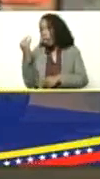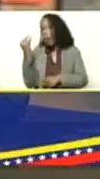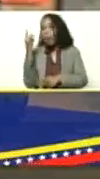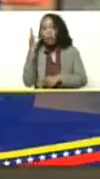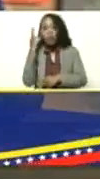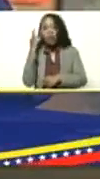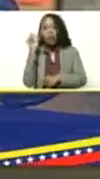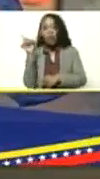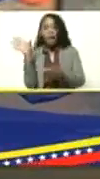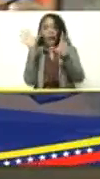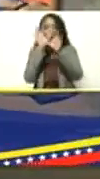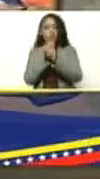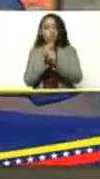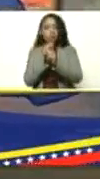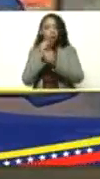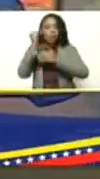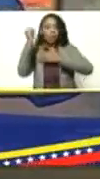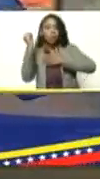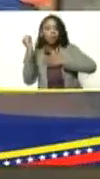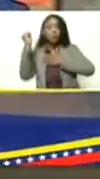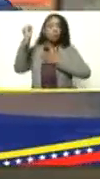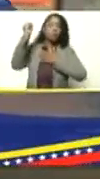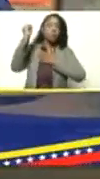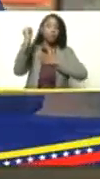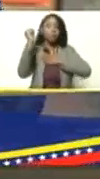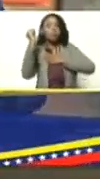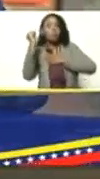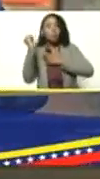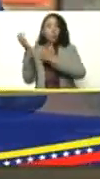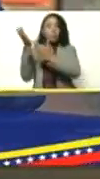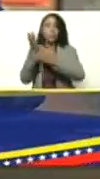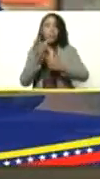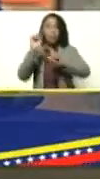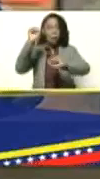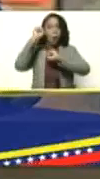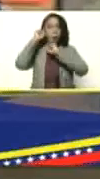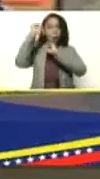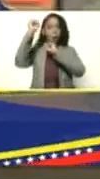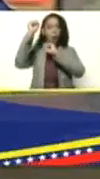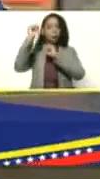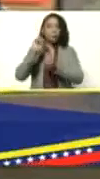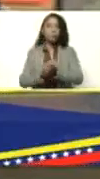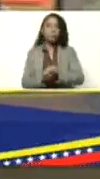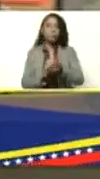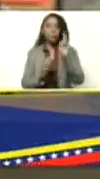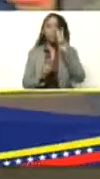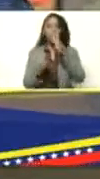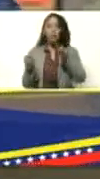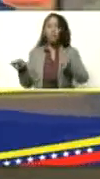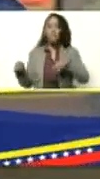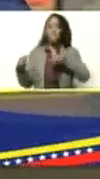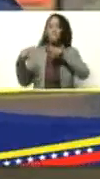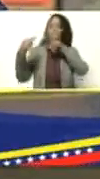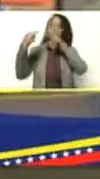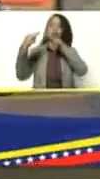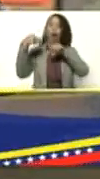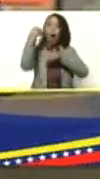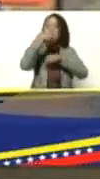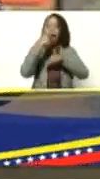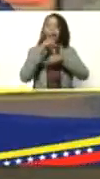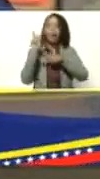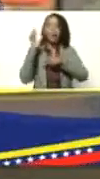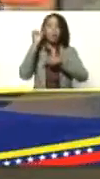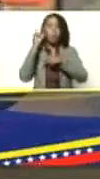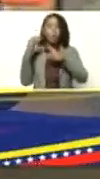y en la noche cuando hubo el baile de recibimiento triunfal se vio de frente cara a cara con esa